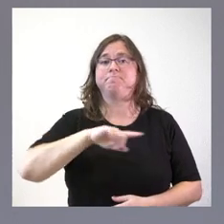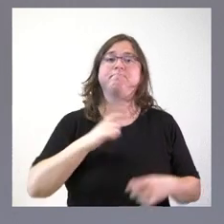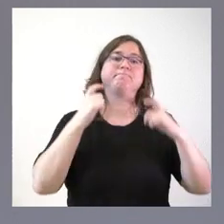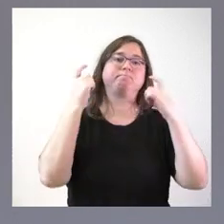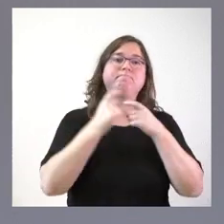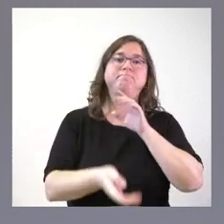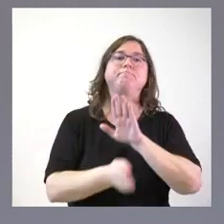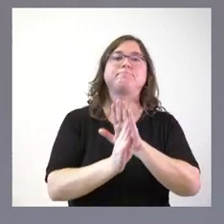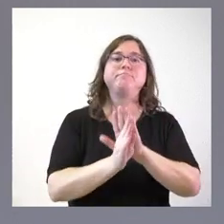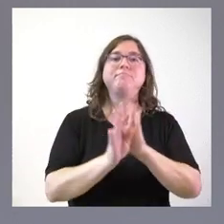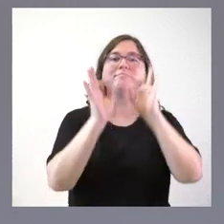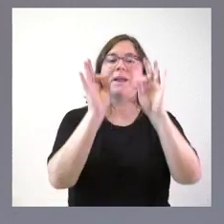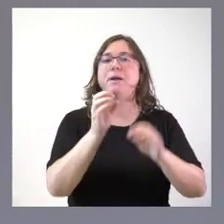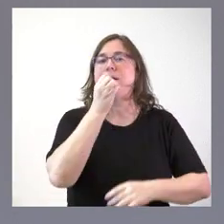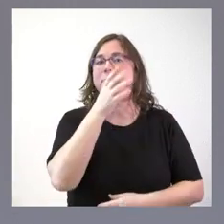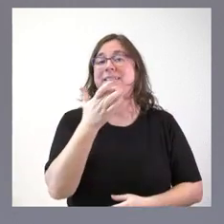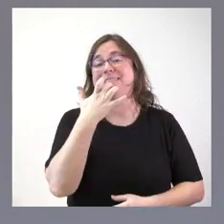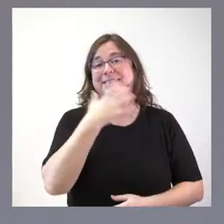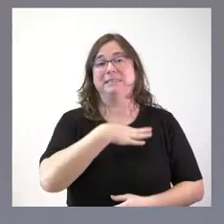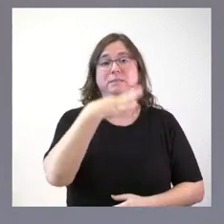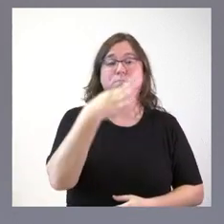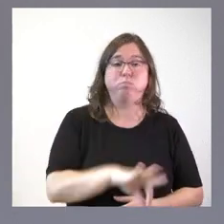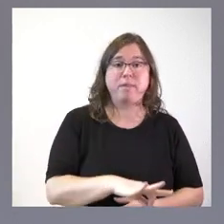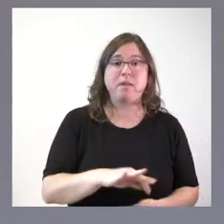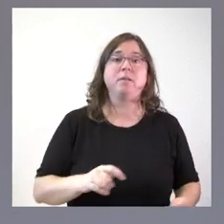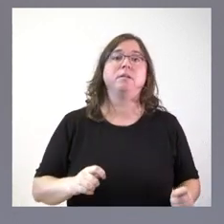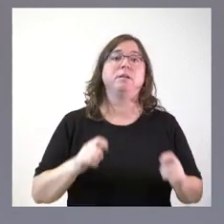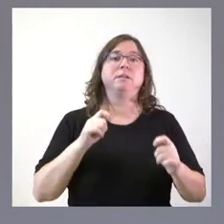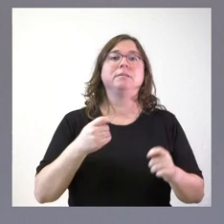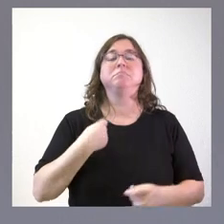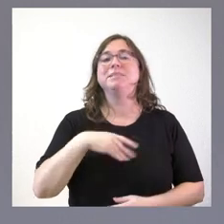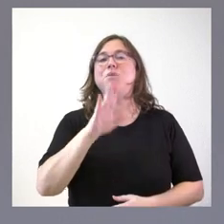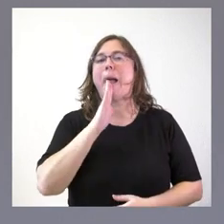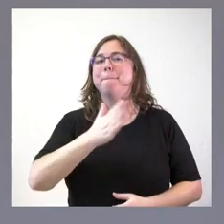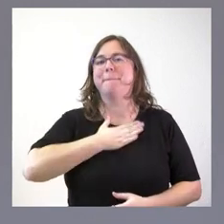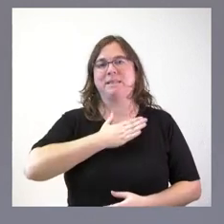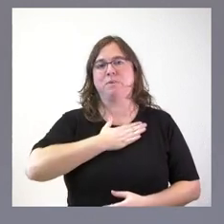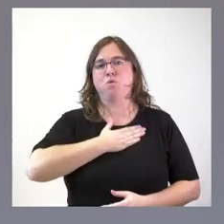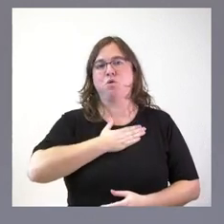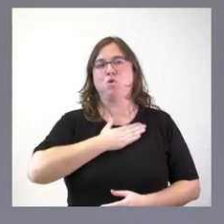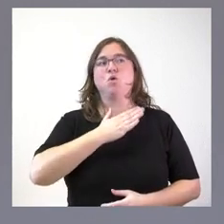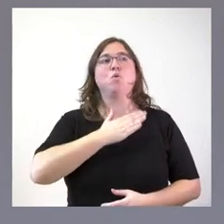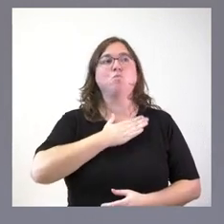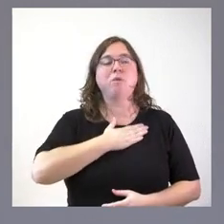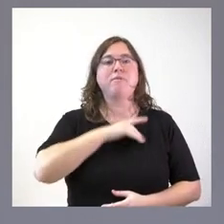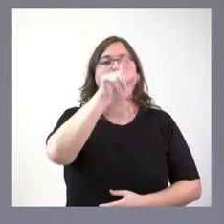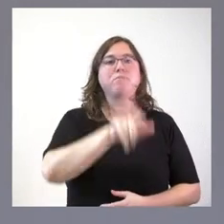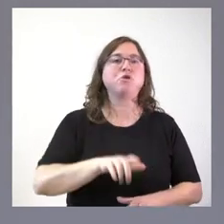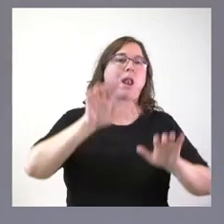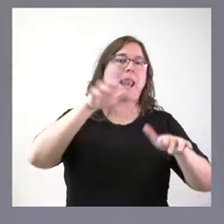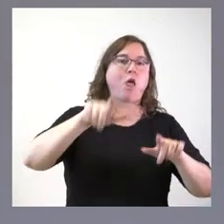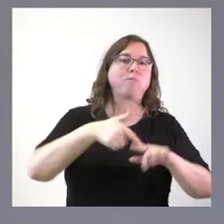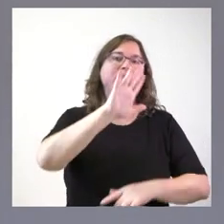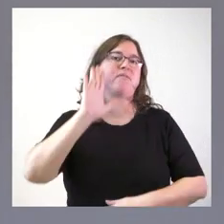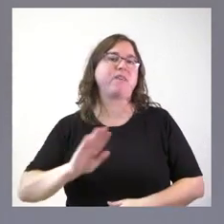como ese bien, si es así posible y finalmente declarado, lo que ha sido un patrimonio del que los leoneses y los barcianos